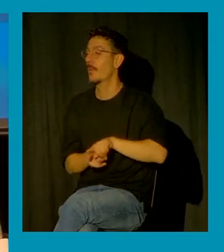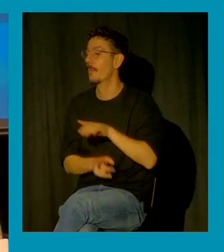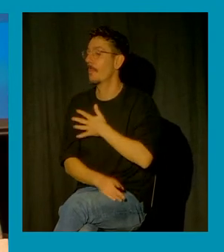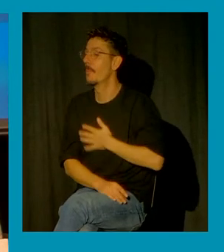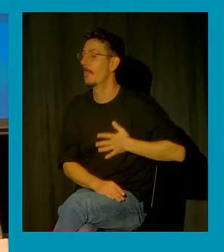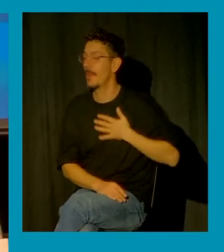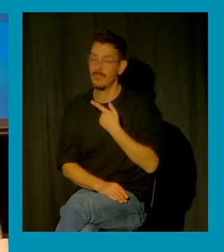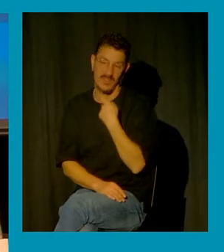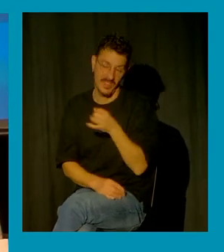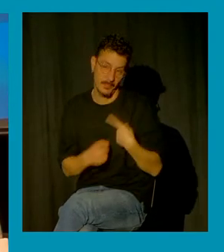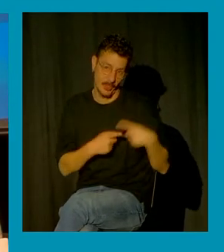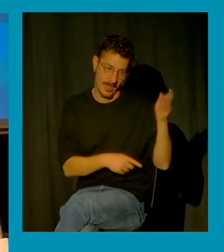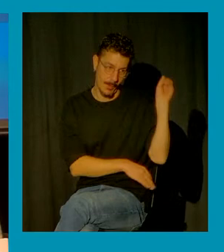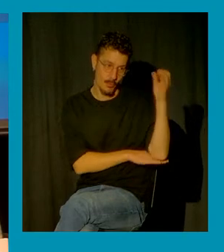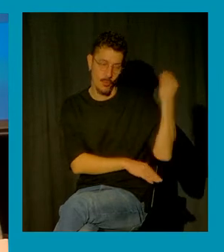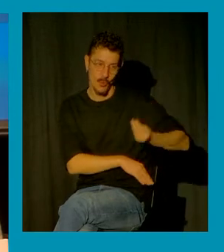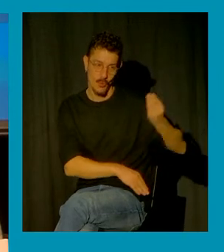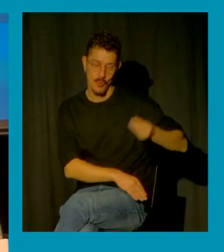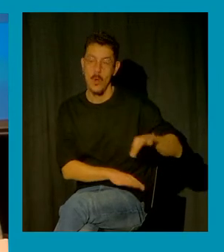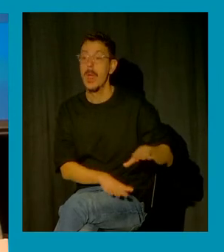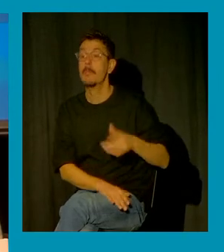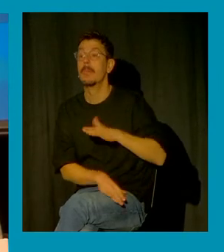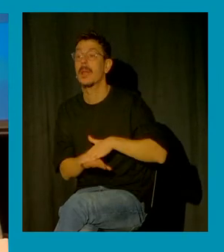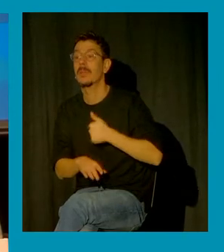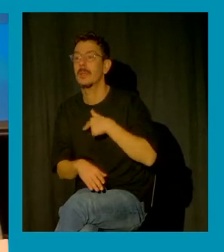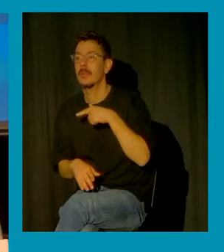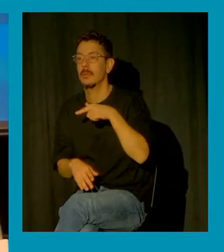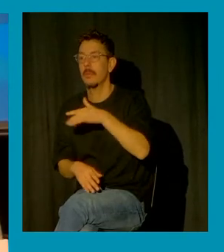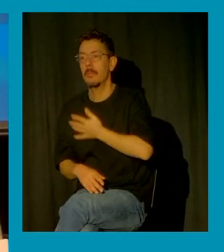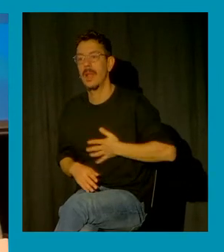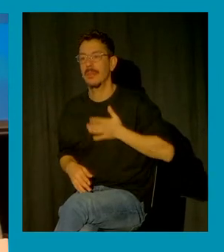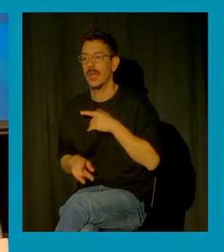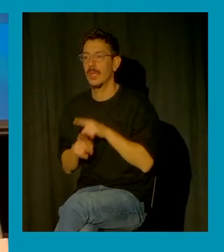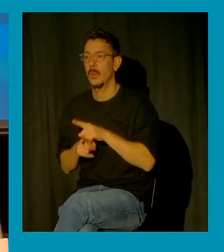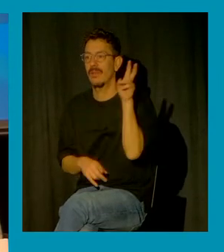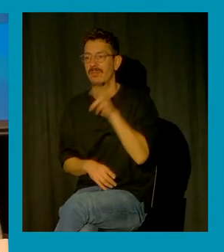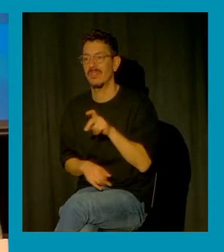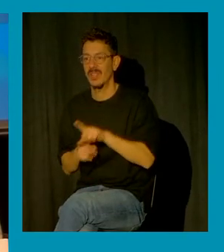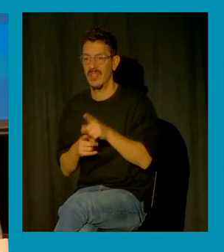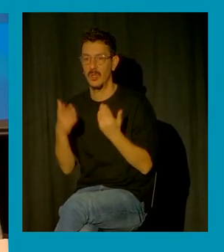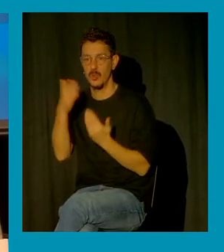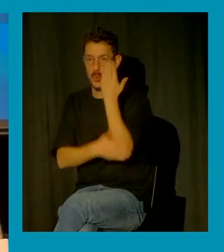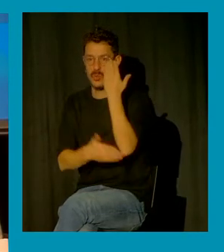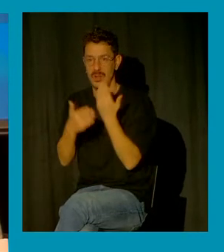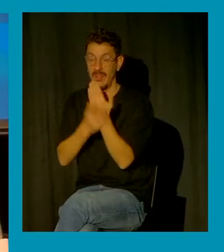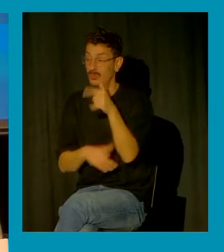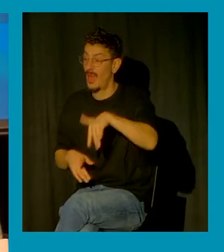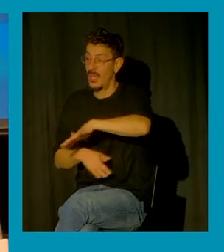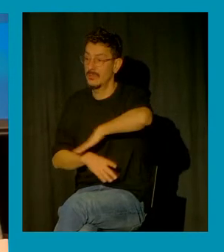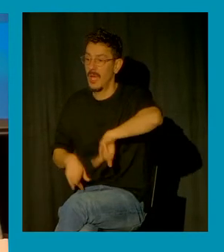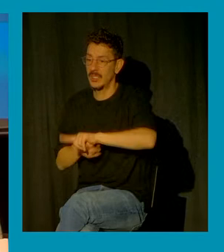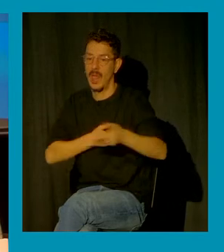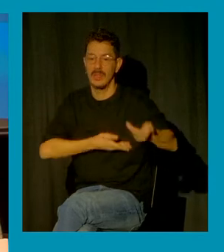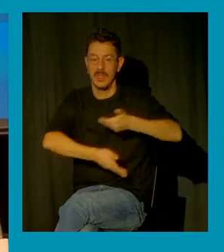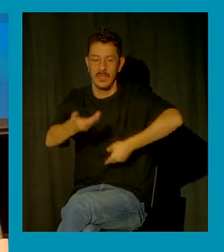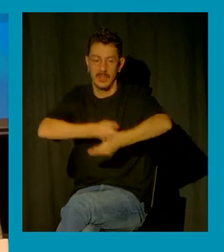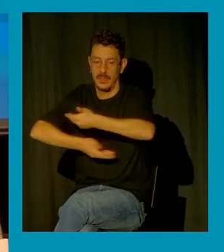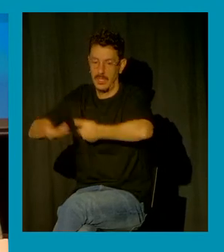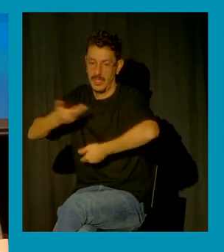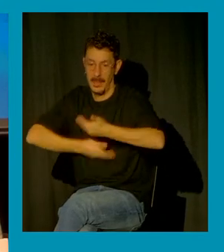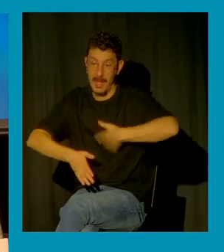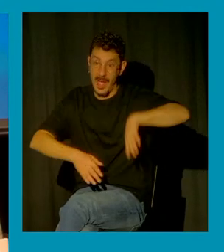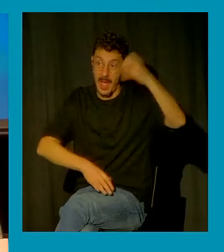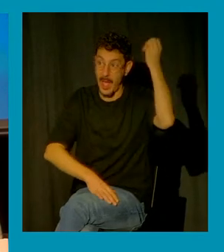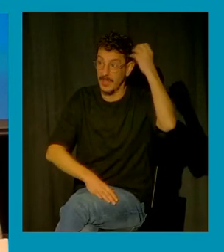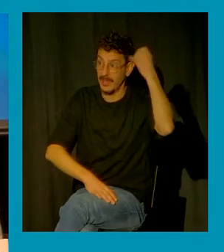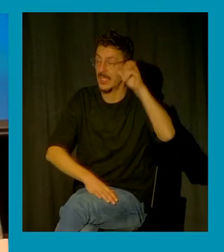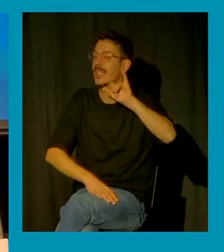a este tipo de jornadas porque al final son espais d'intercanvi no només d'aprenentatge sinó